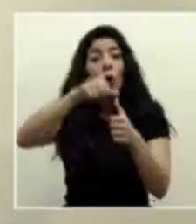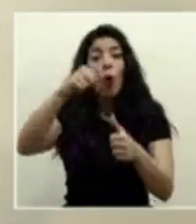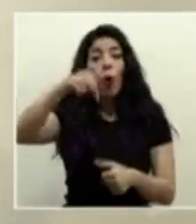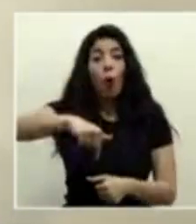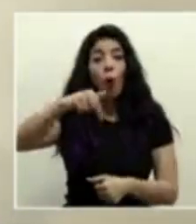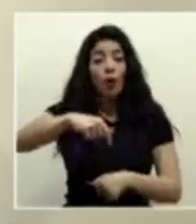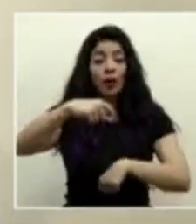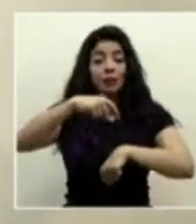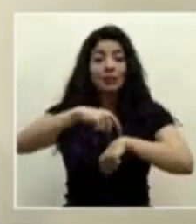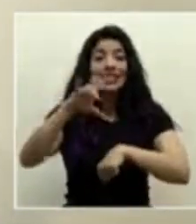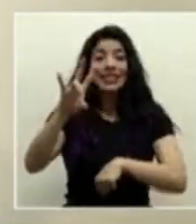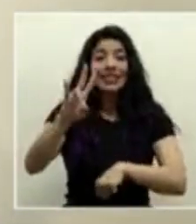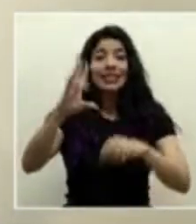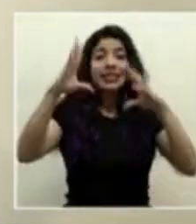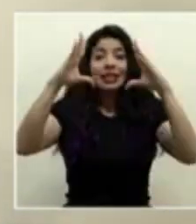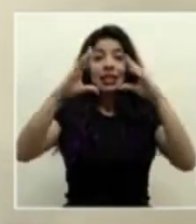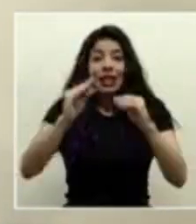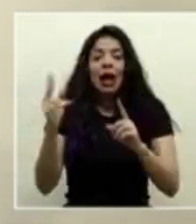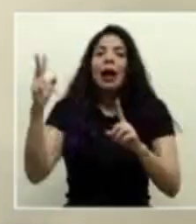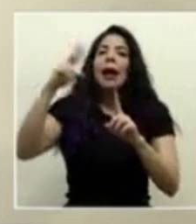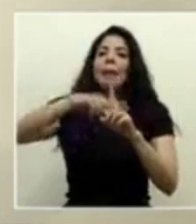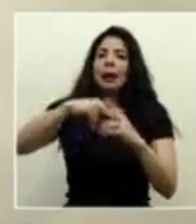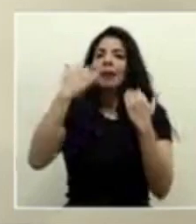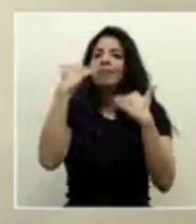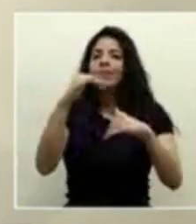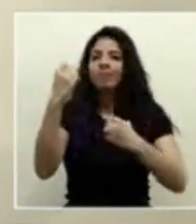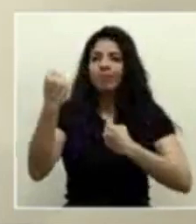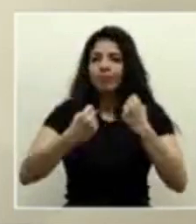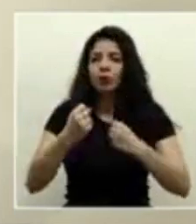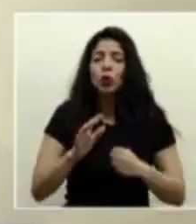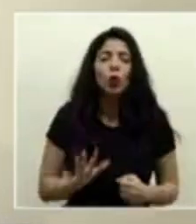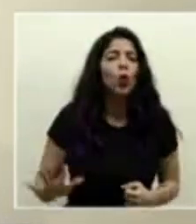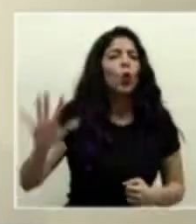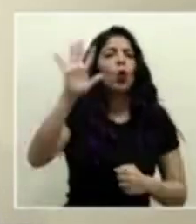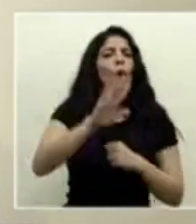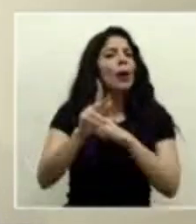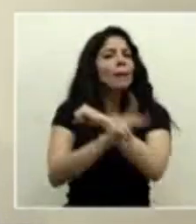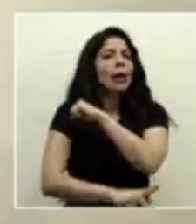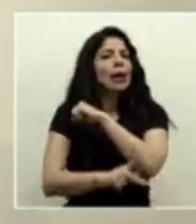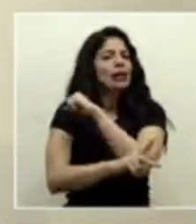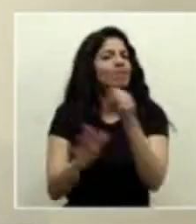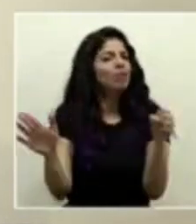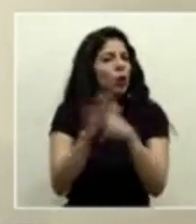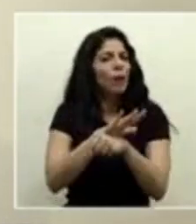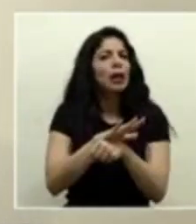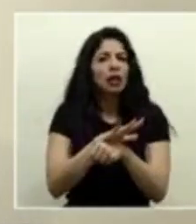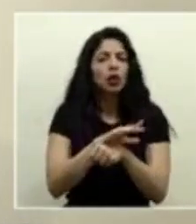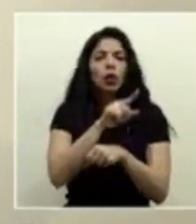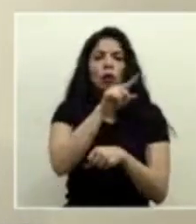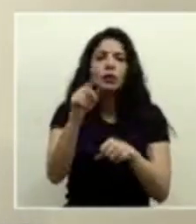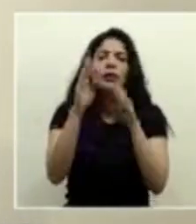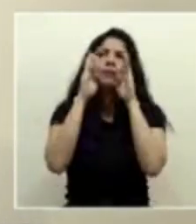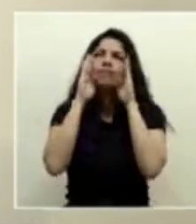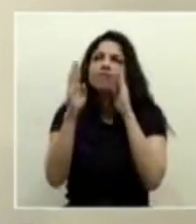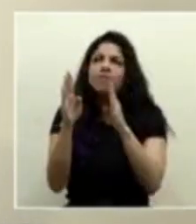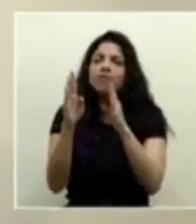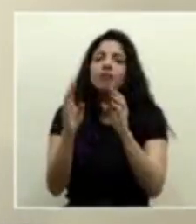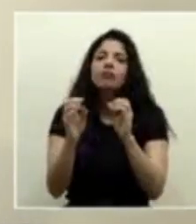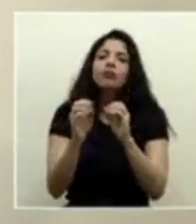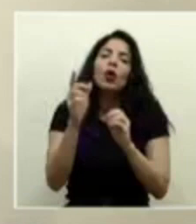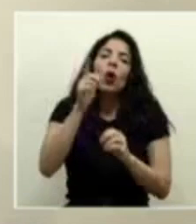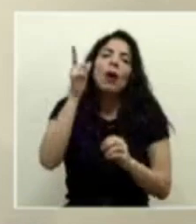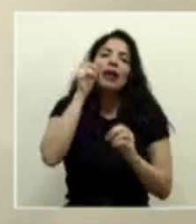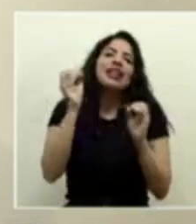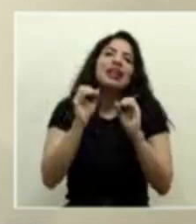a partir de las 7 pm aplica restricción vehicular para todo el país para que estemos atentos y claro que nadie